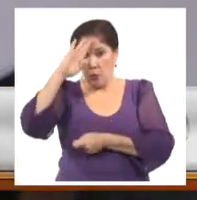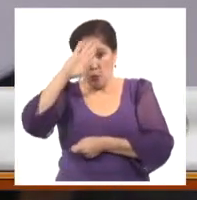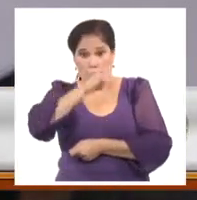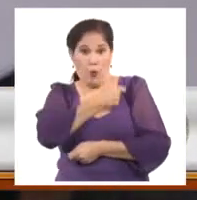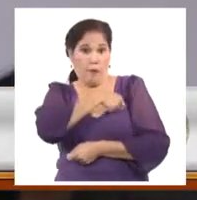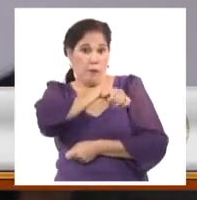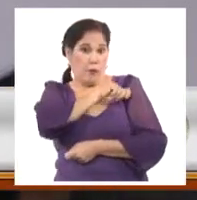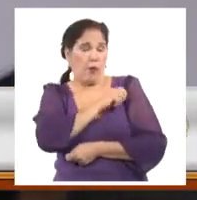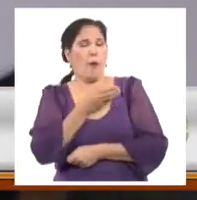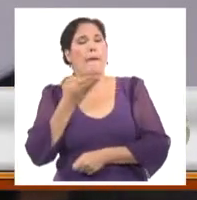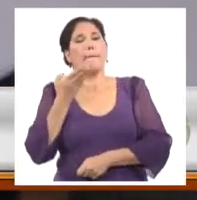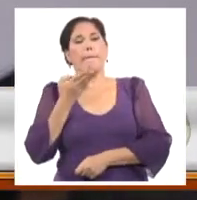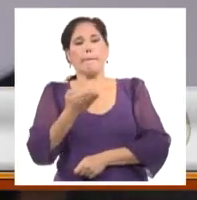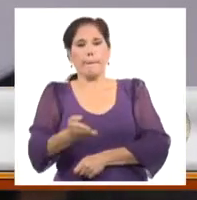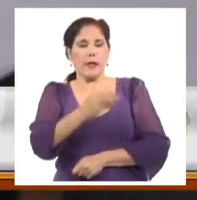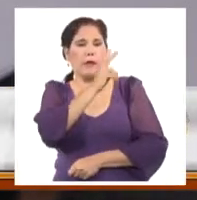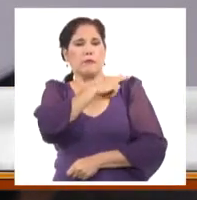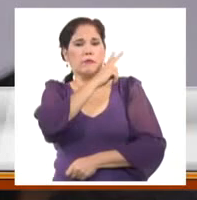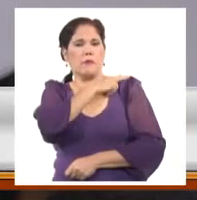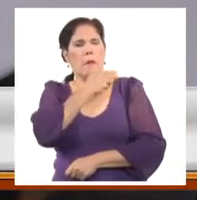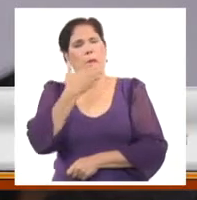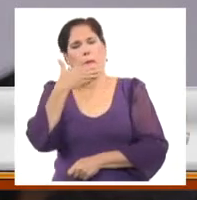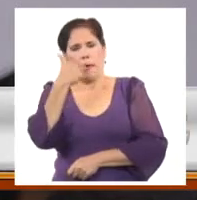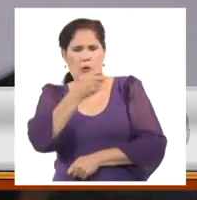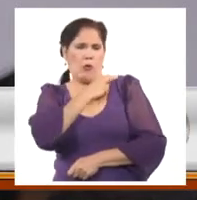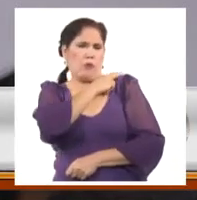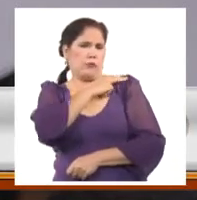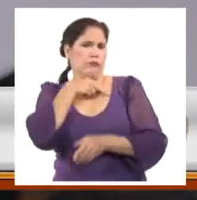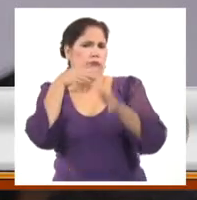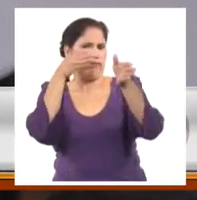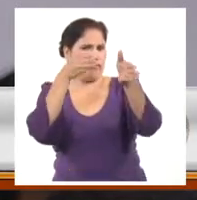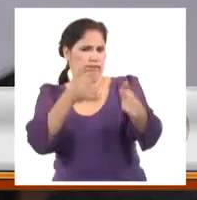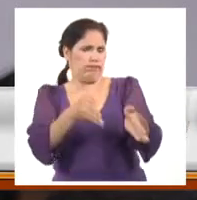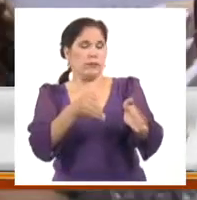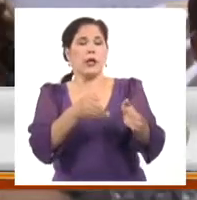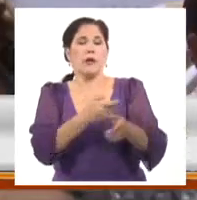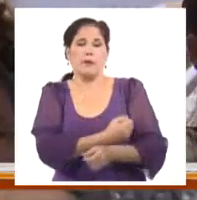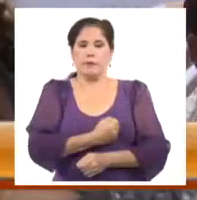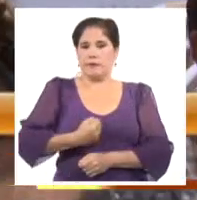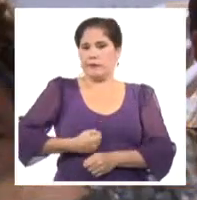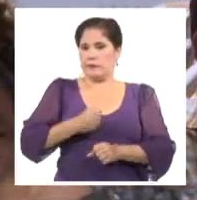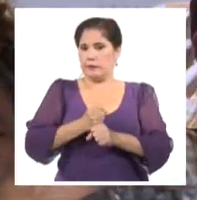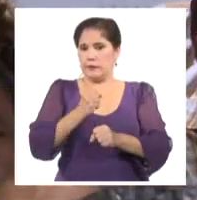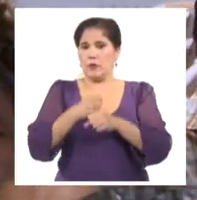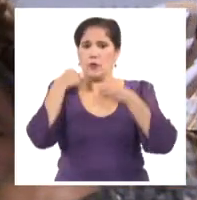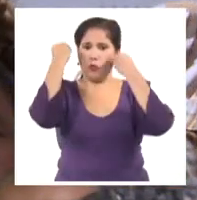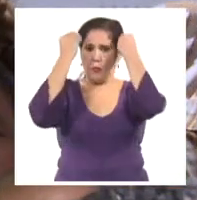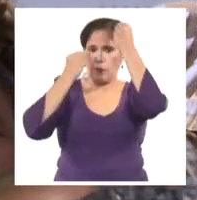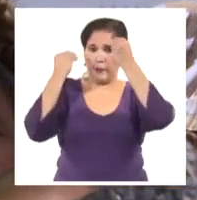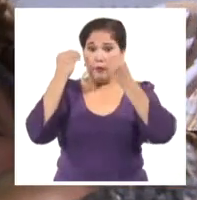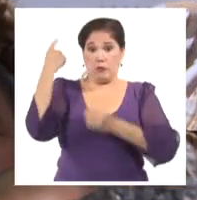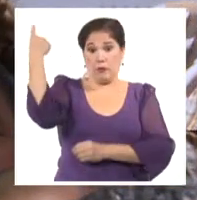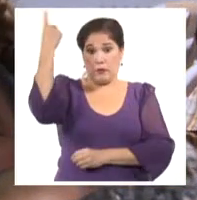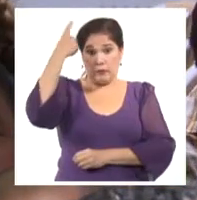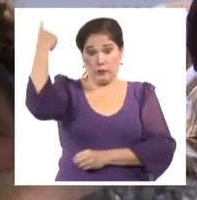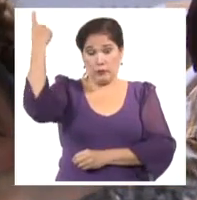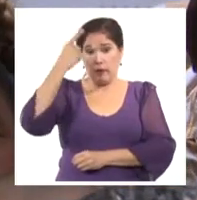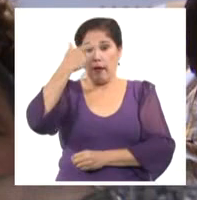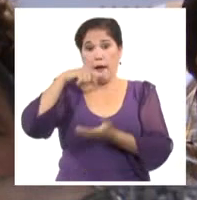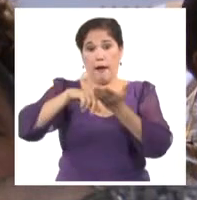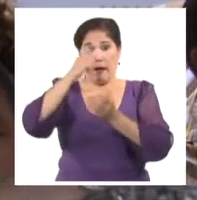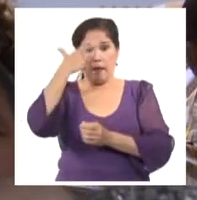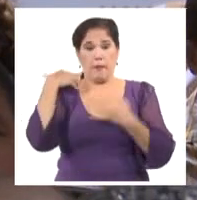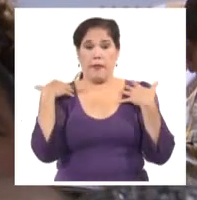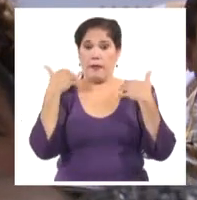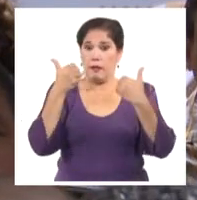y demanda de nosotros cuadros mejores, cuadros más disciplinados, cuadros más consagrados. Pienso que el Buró Nacional y la Dirección de la